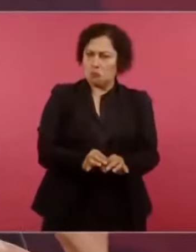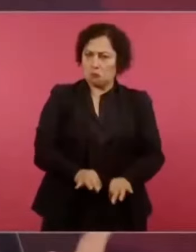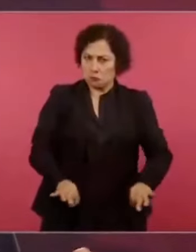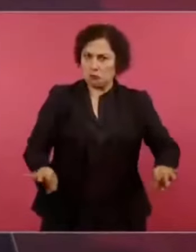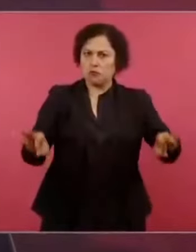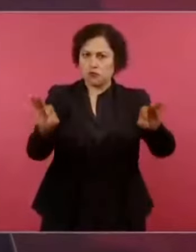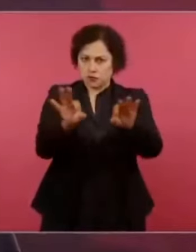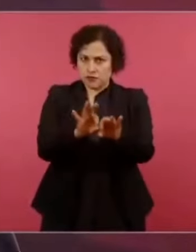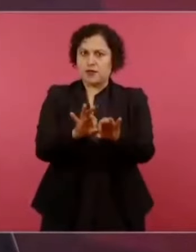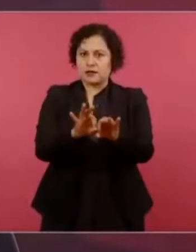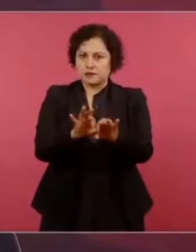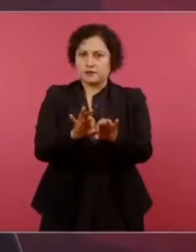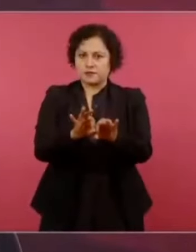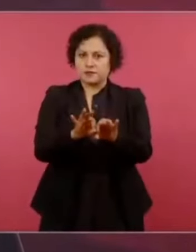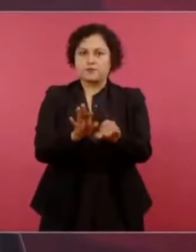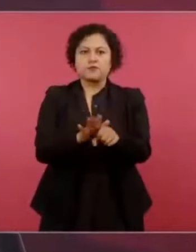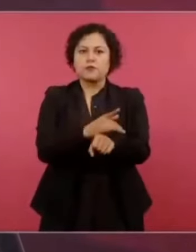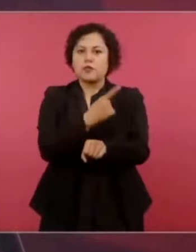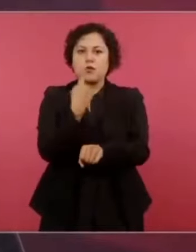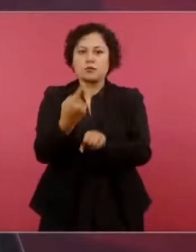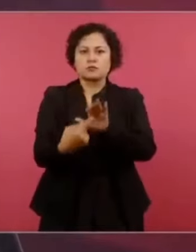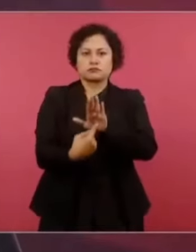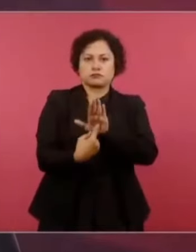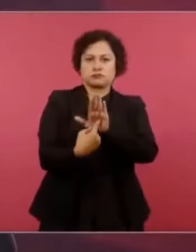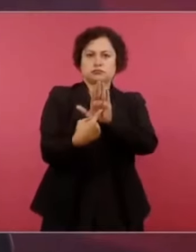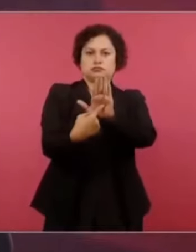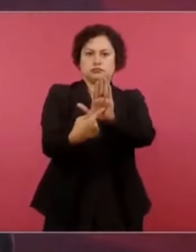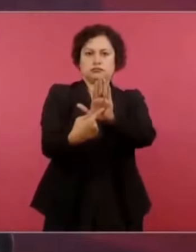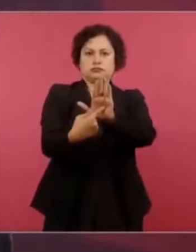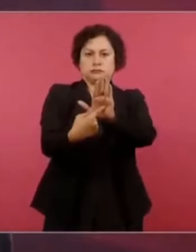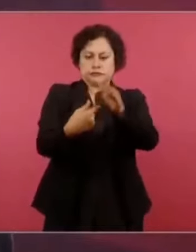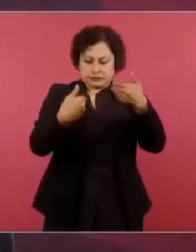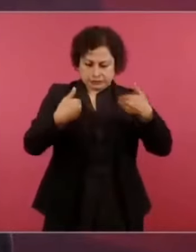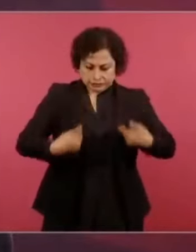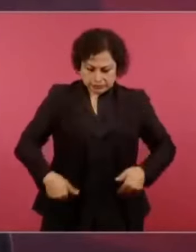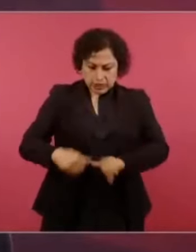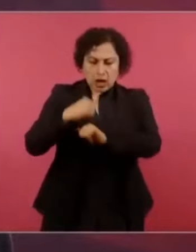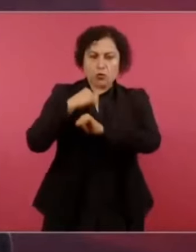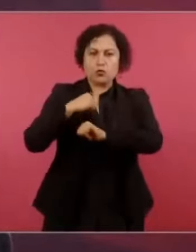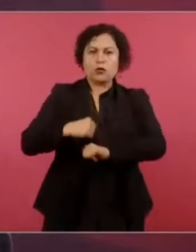a la autoridad mucha fortaleza.